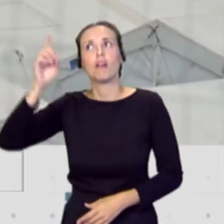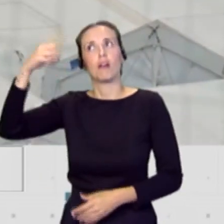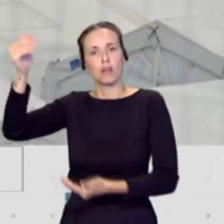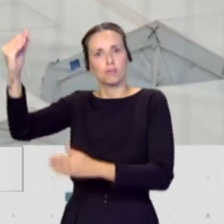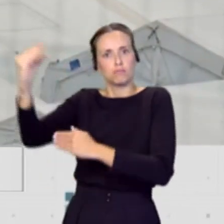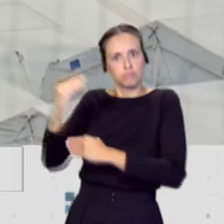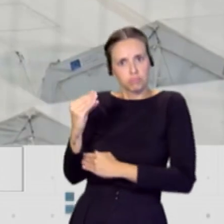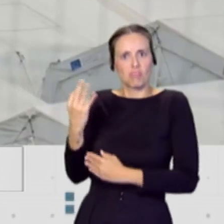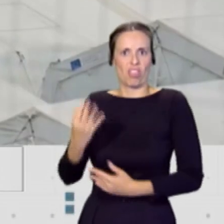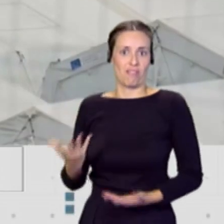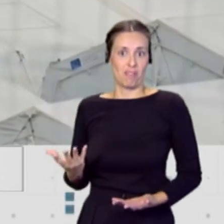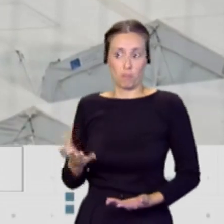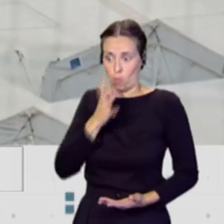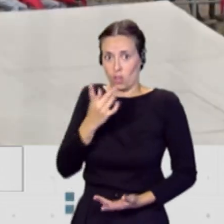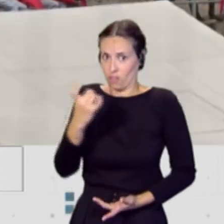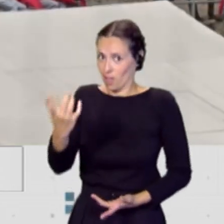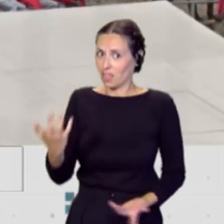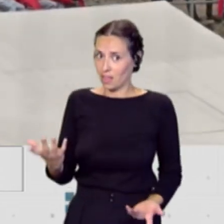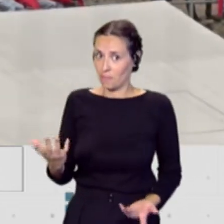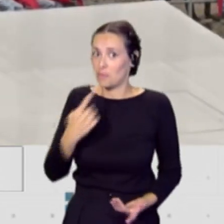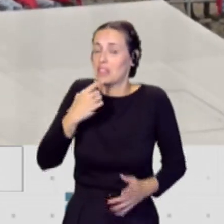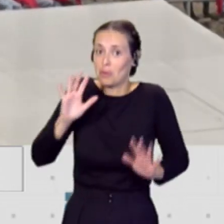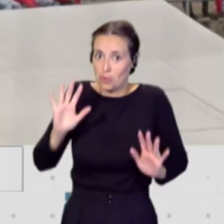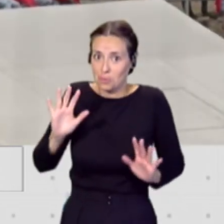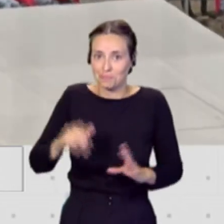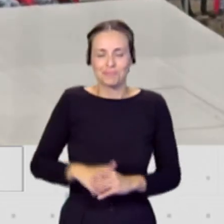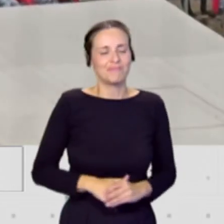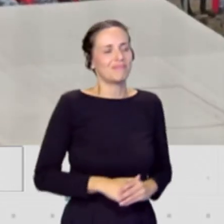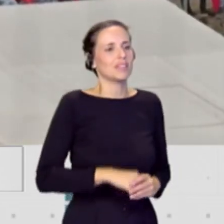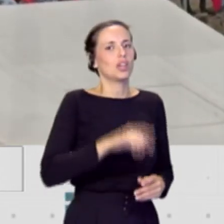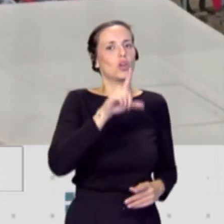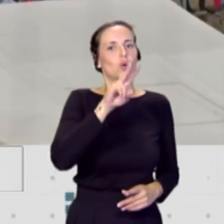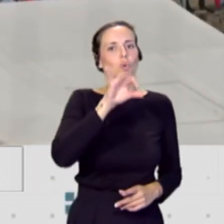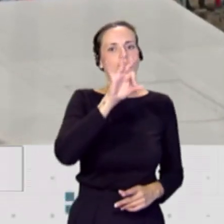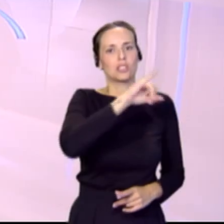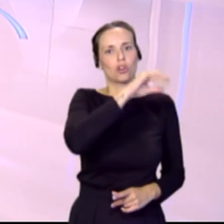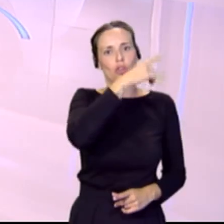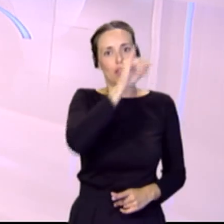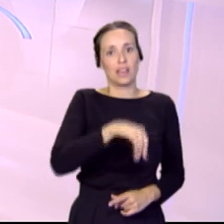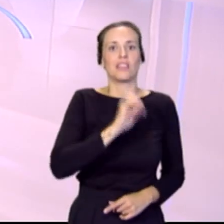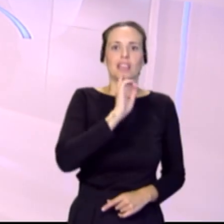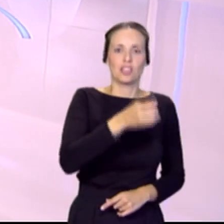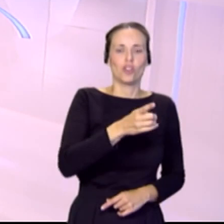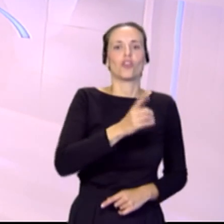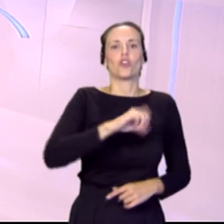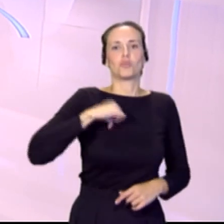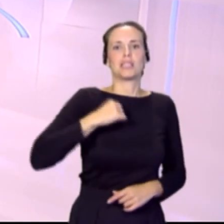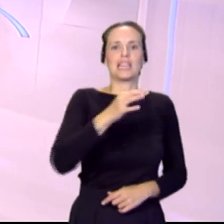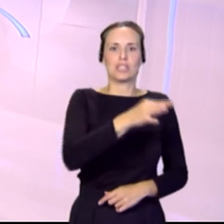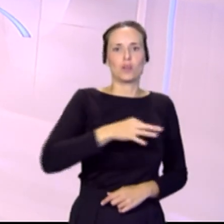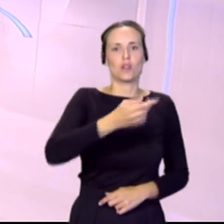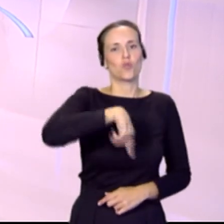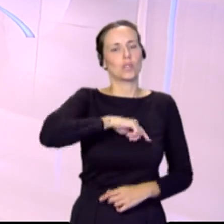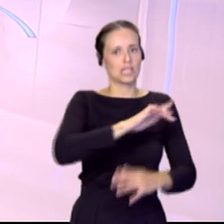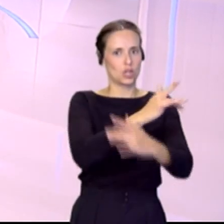en esos dineros que nos hacen falta. ¿Qué digo yo? Pues Luis González, director del Hospital Insular Nuestra Señora de los Reyes, ha sido un